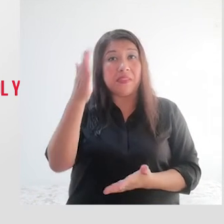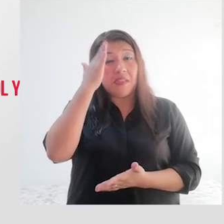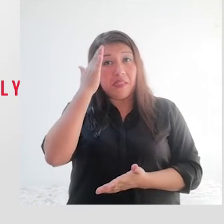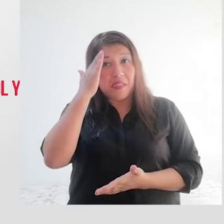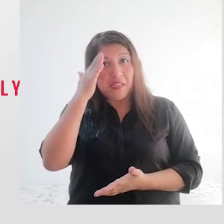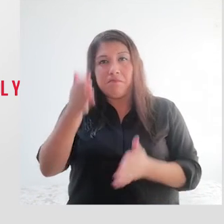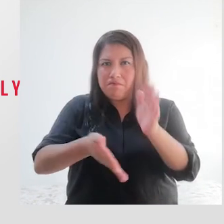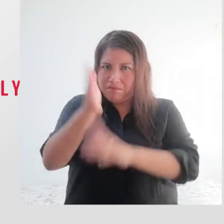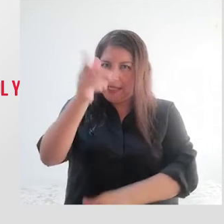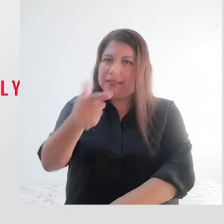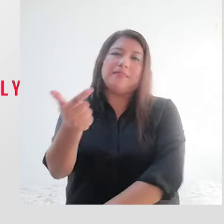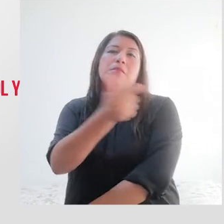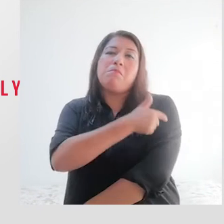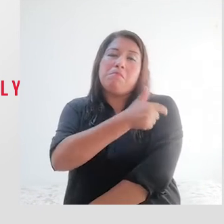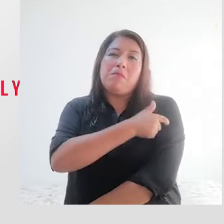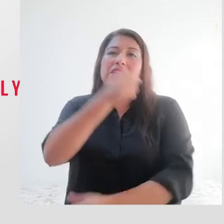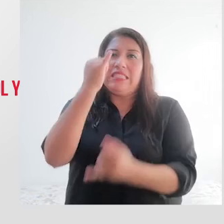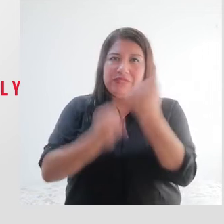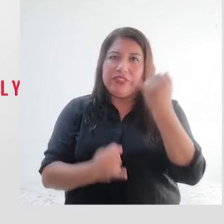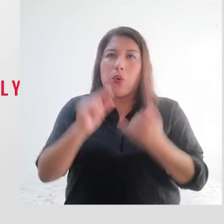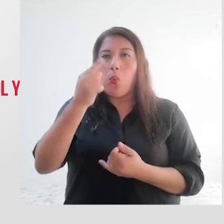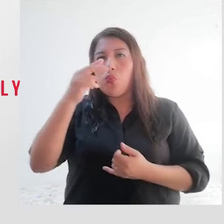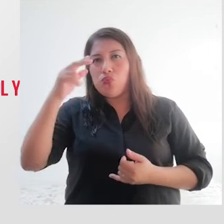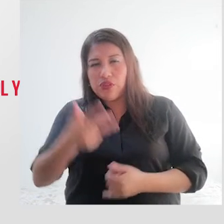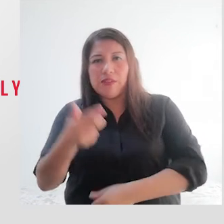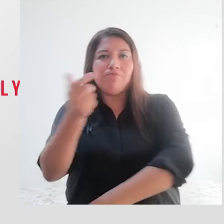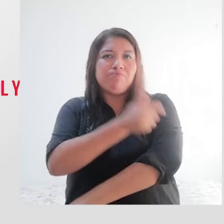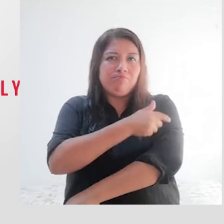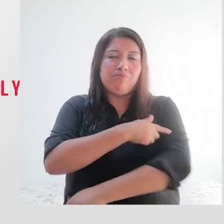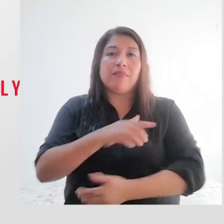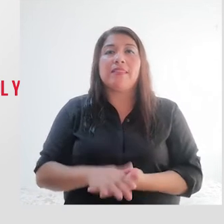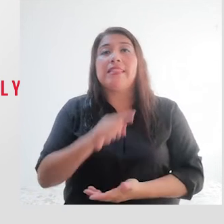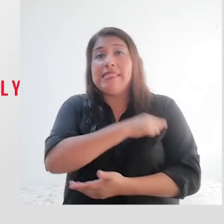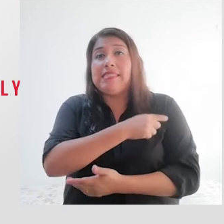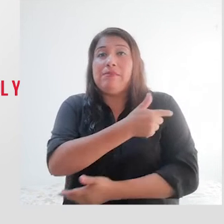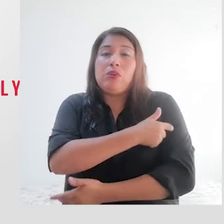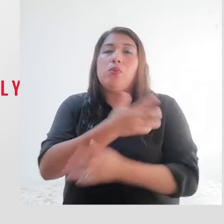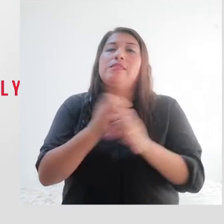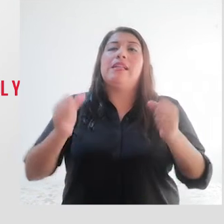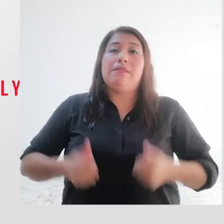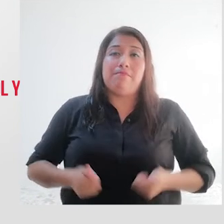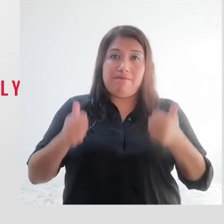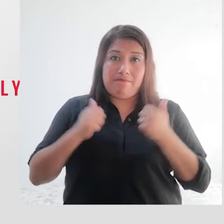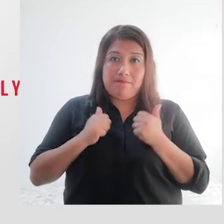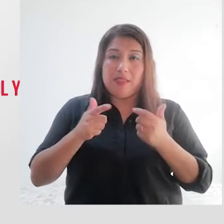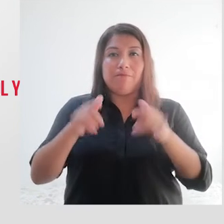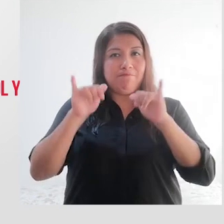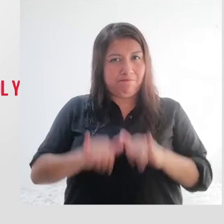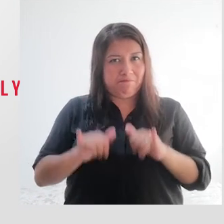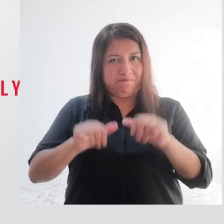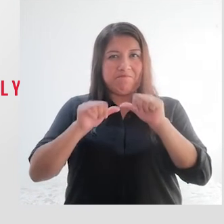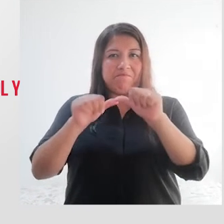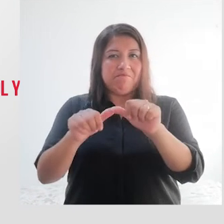saben, vayan a vacunarse, culminen con sus dosis, las vacunas salvan vidas. No se vayan,